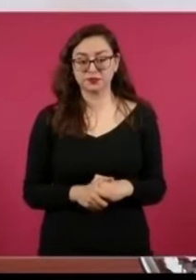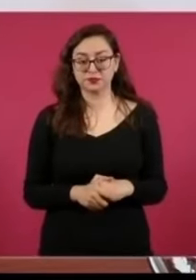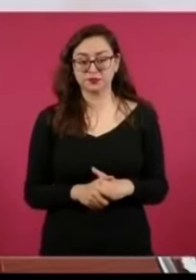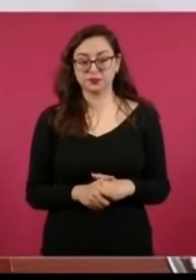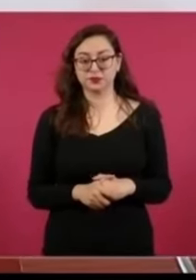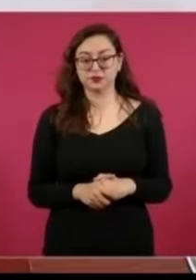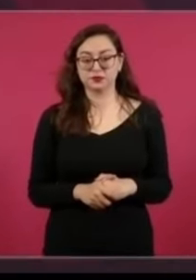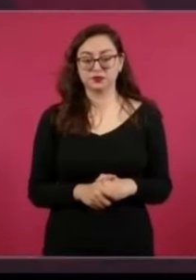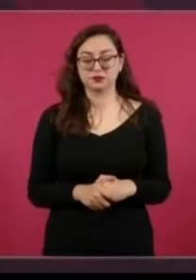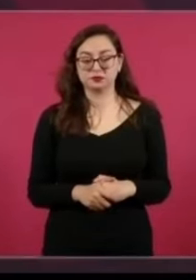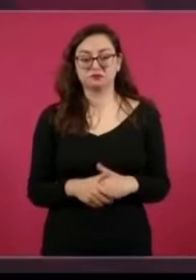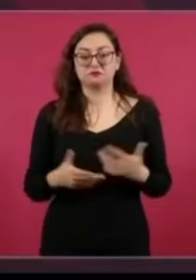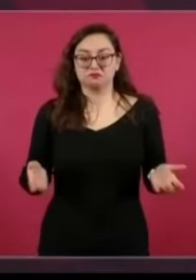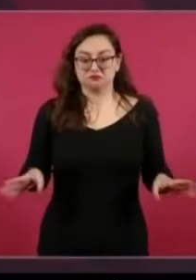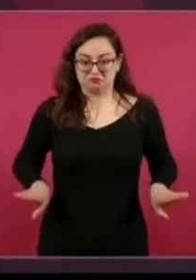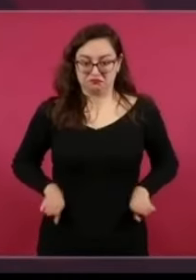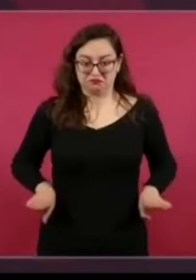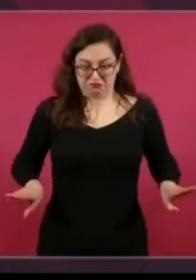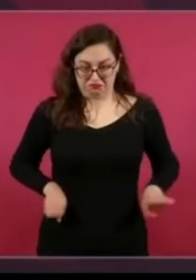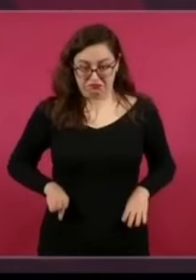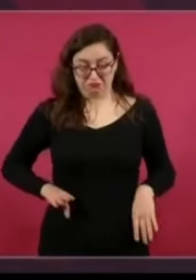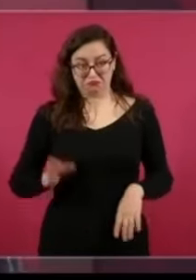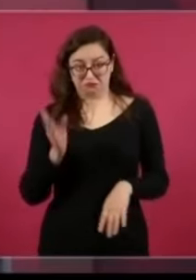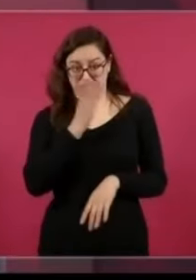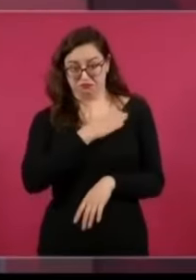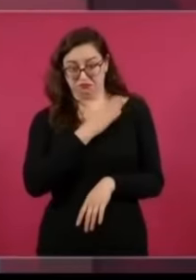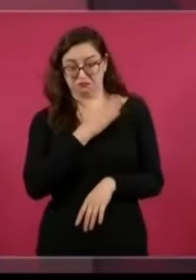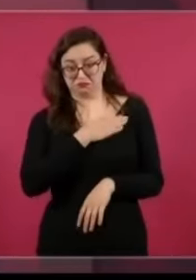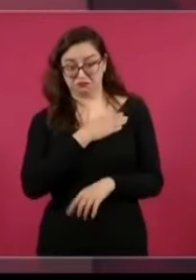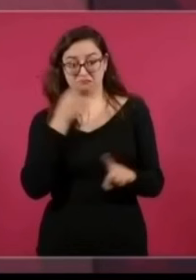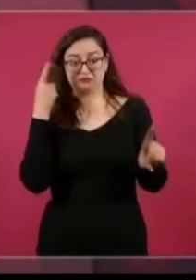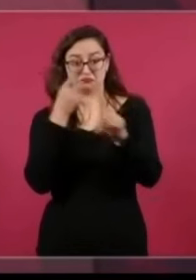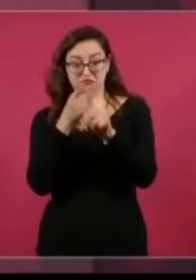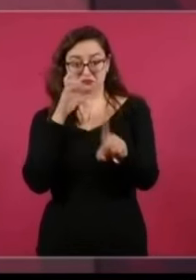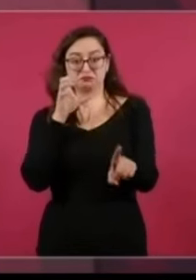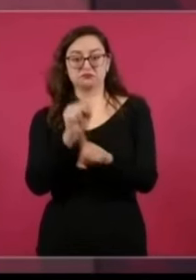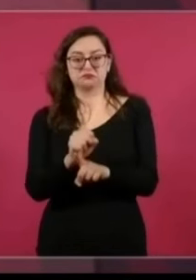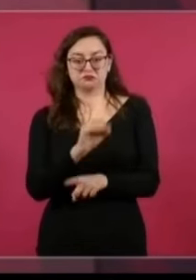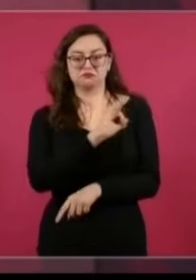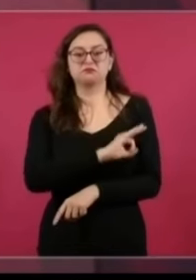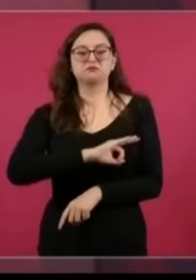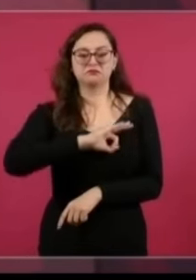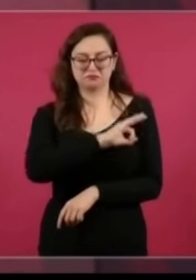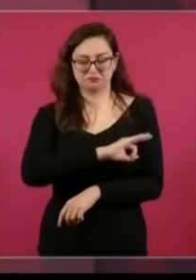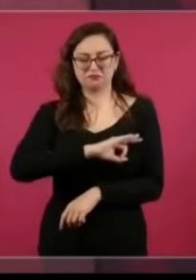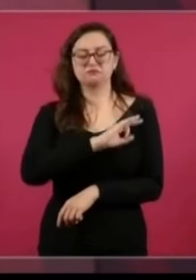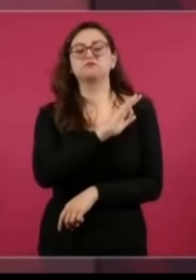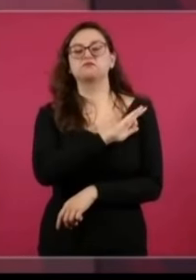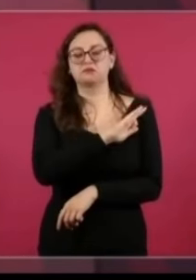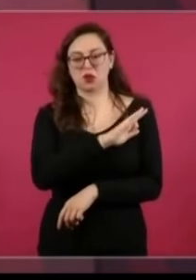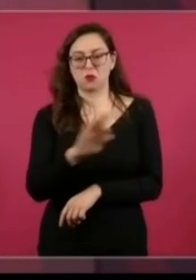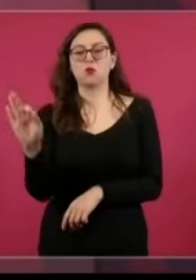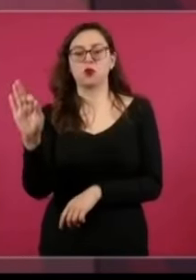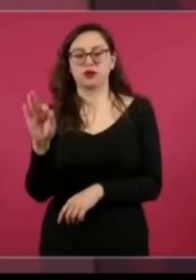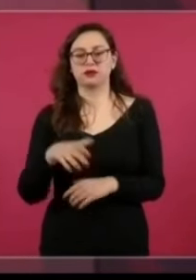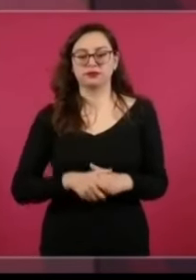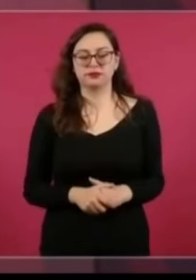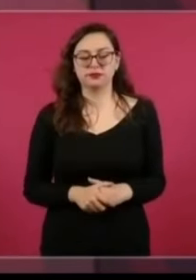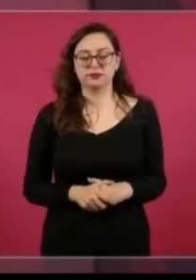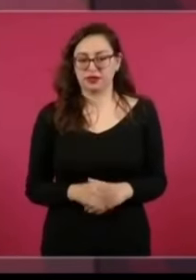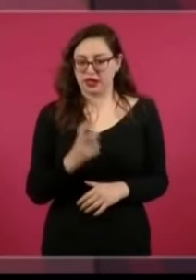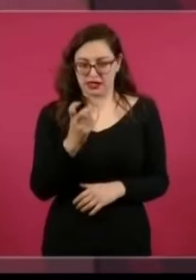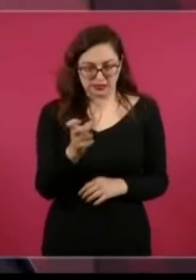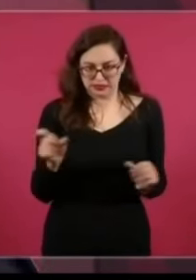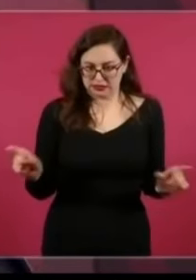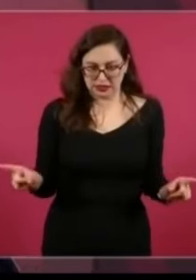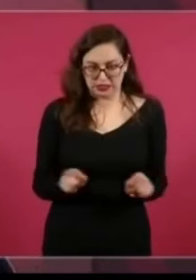nuestros donantes, yo me imagino que con la idea de estrangularnos financieramente, pues porque yo